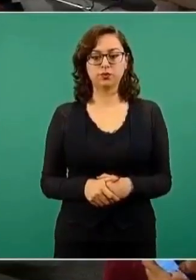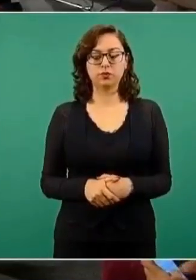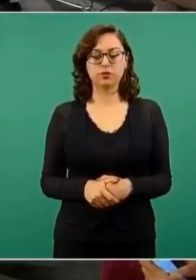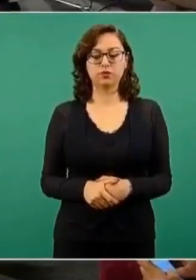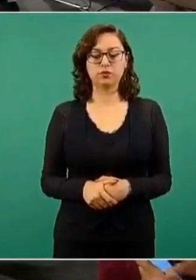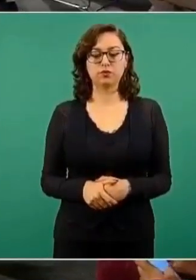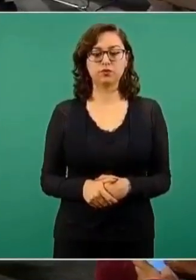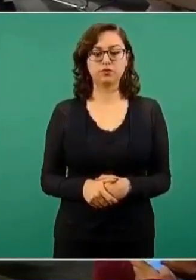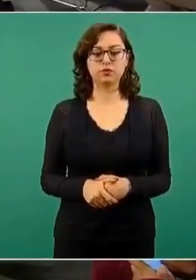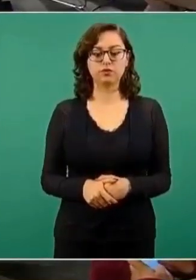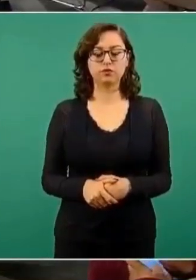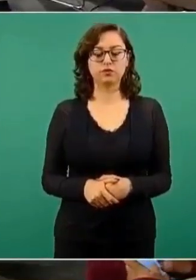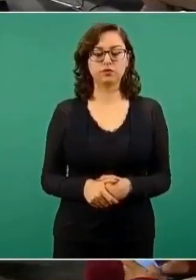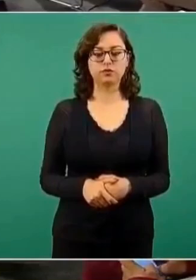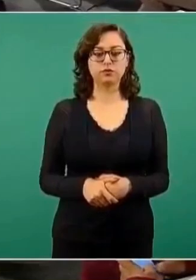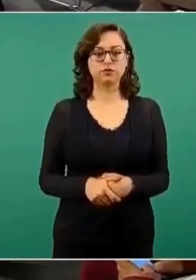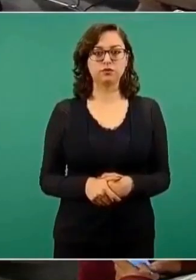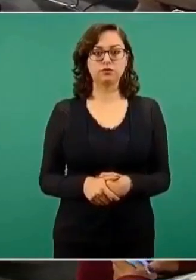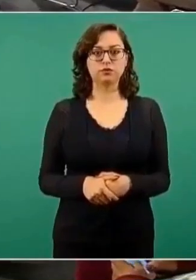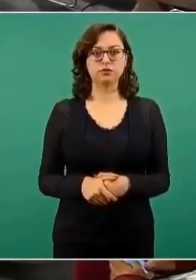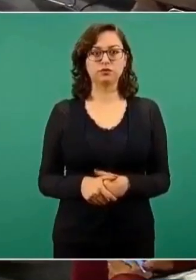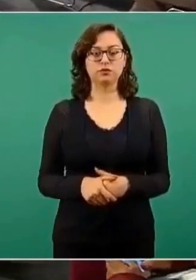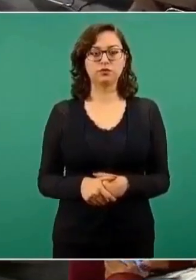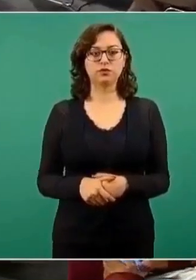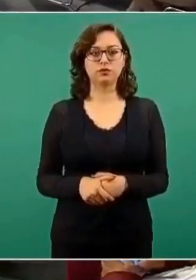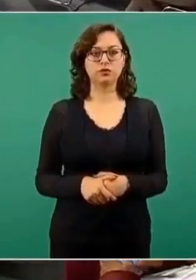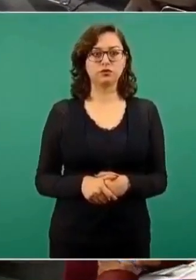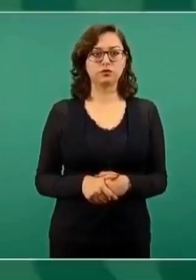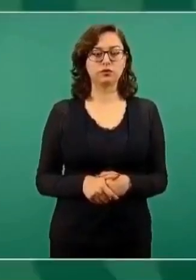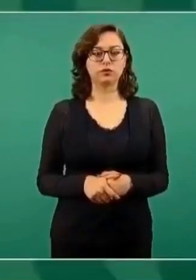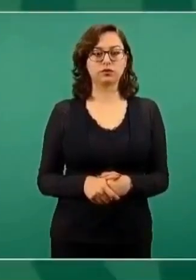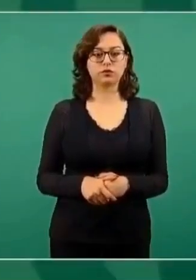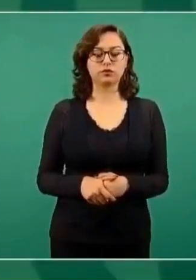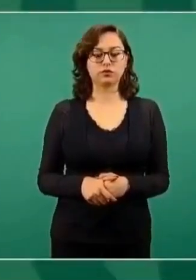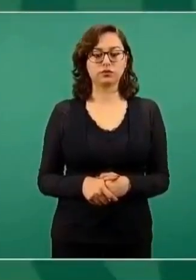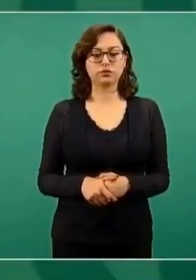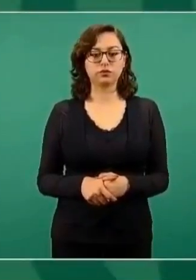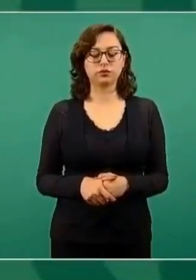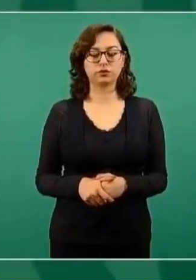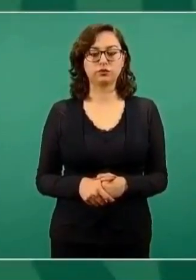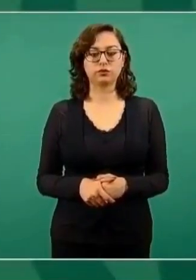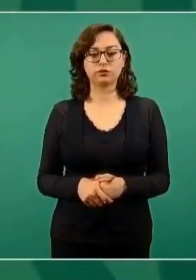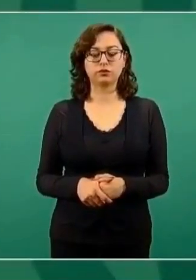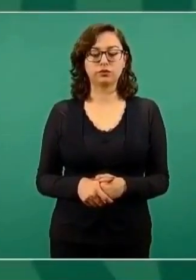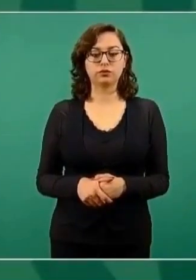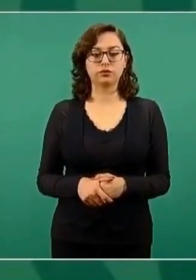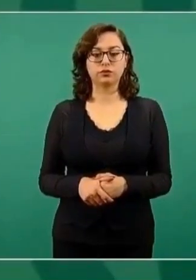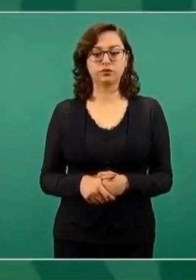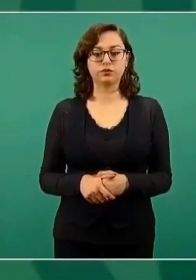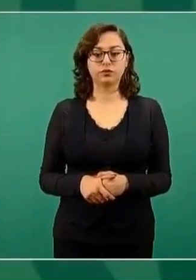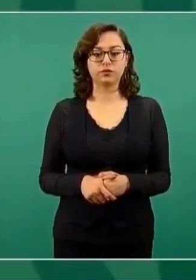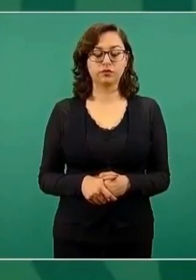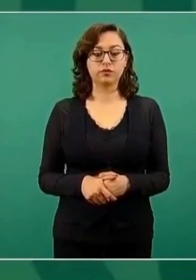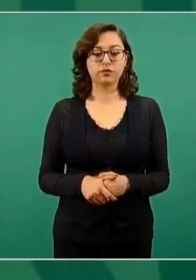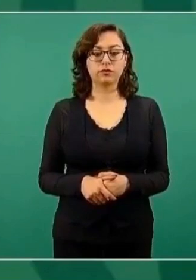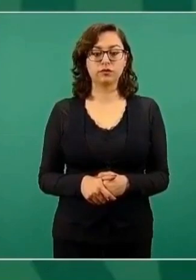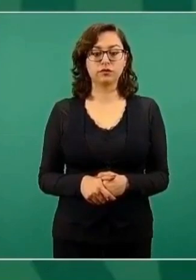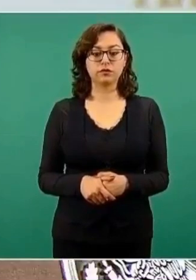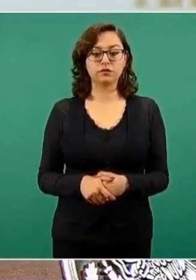El que haya nombrado, comisionado a la